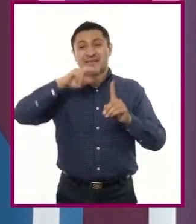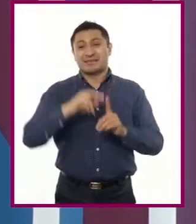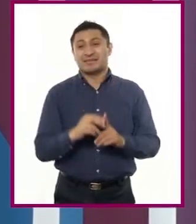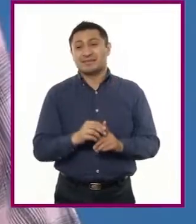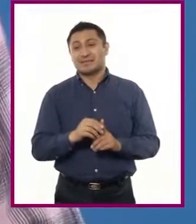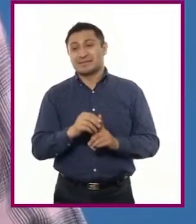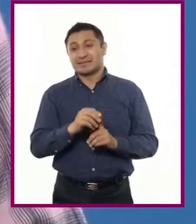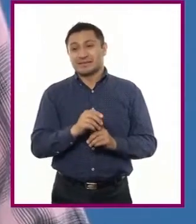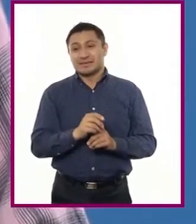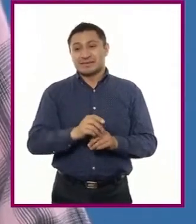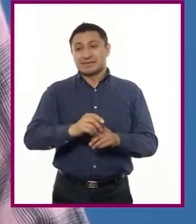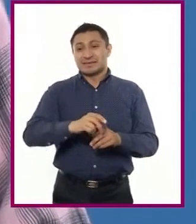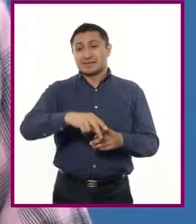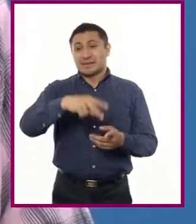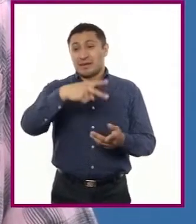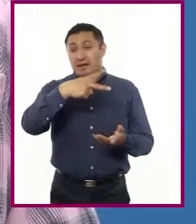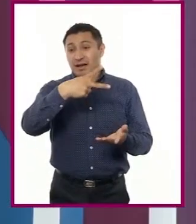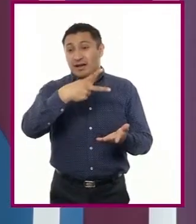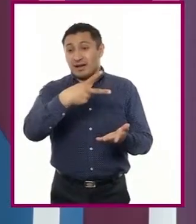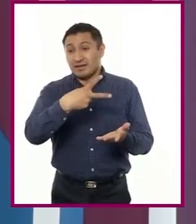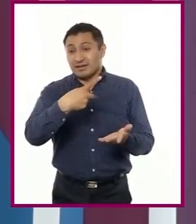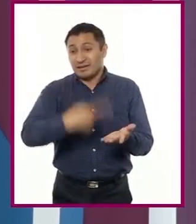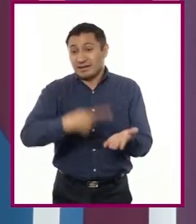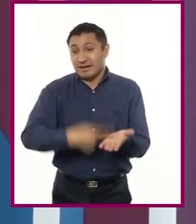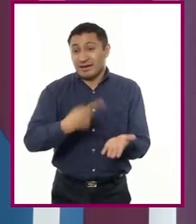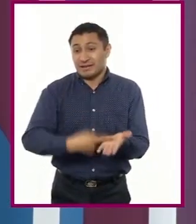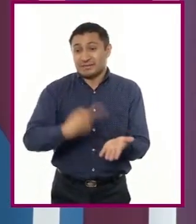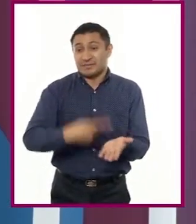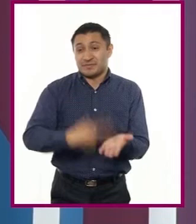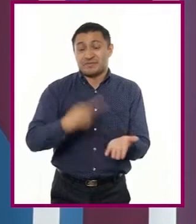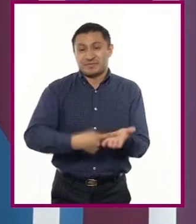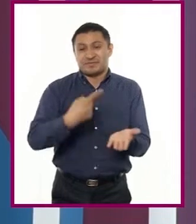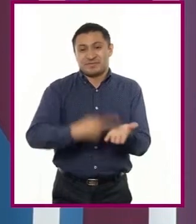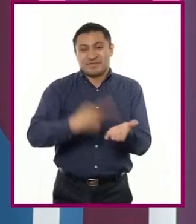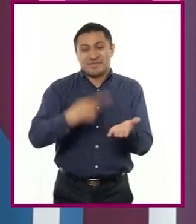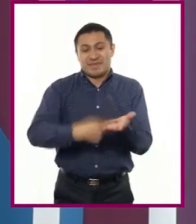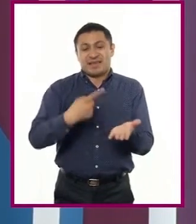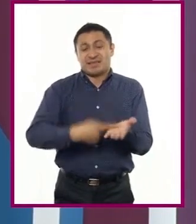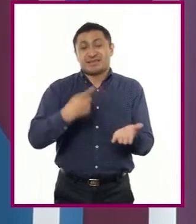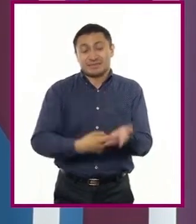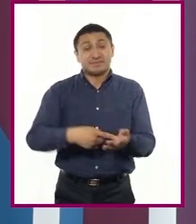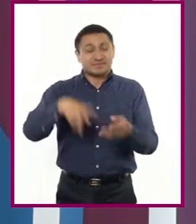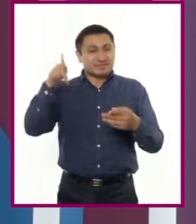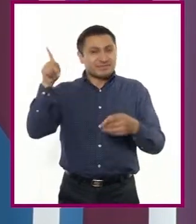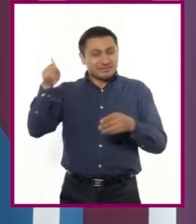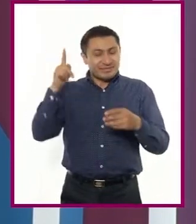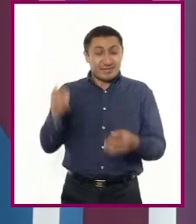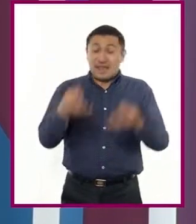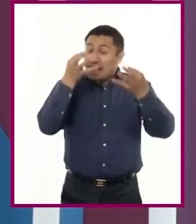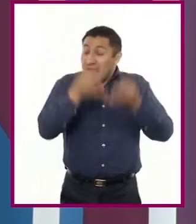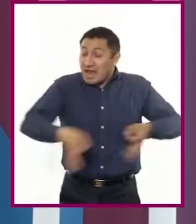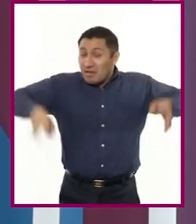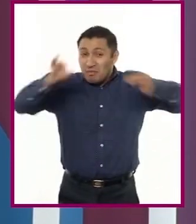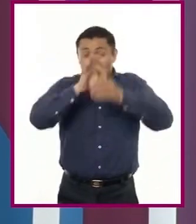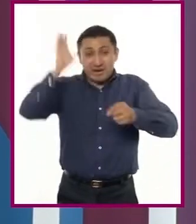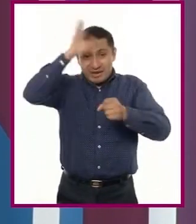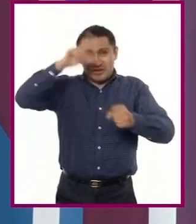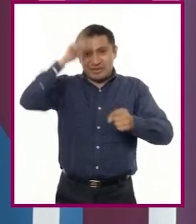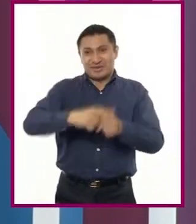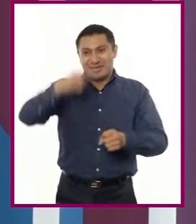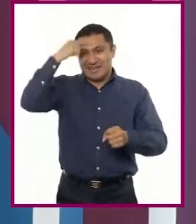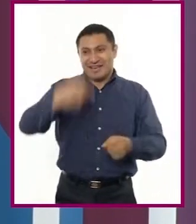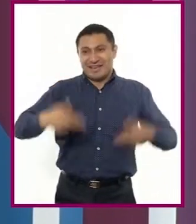la tierra. La ceremonia de los voladores de Papantla forma parte del patrimonio cultural de la humanidad, es decir,